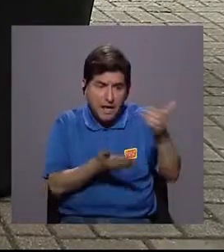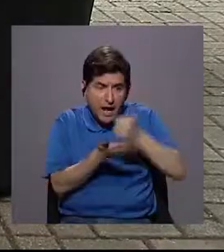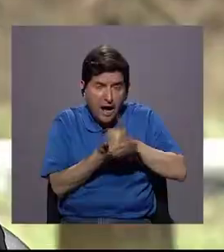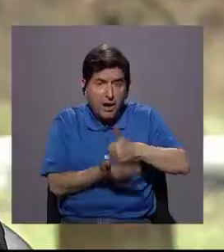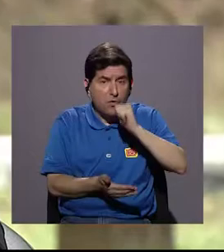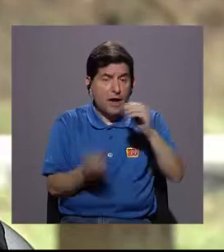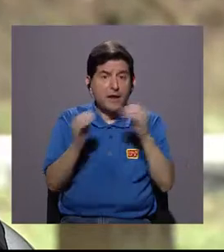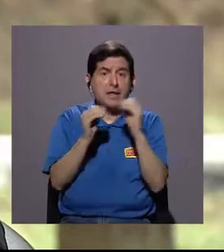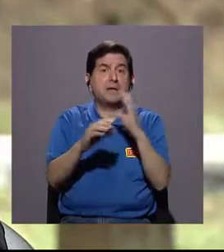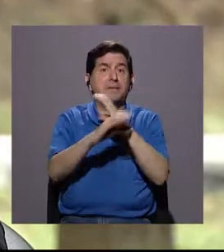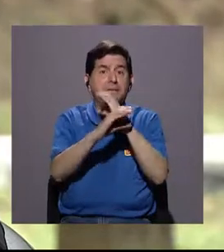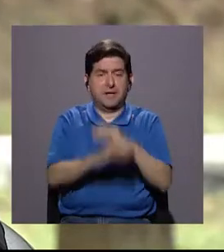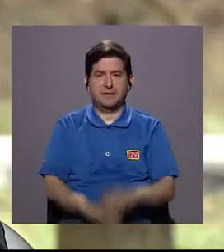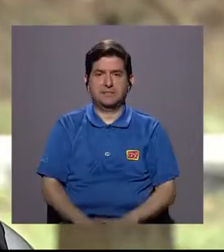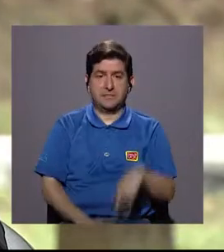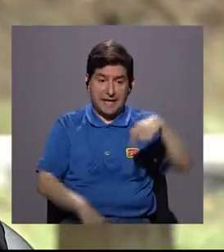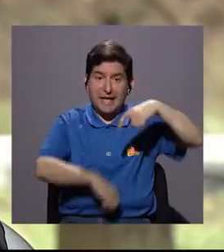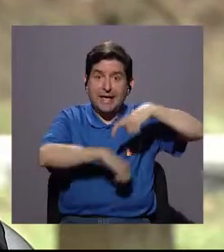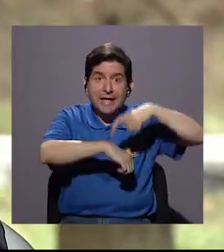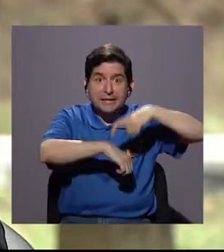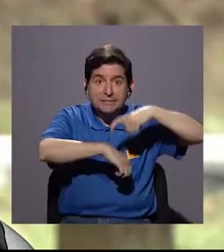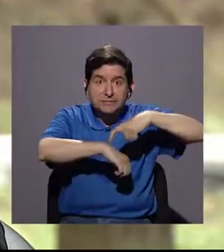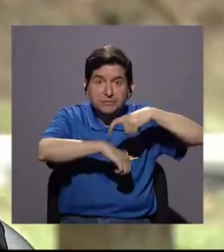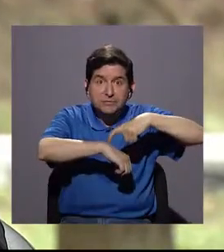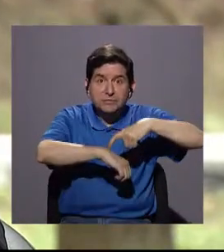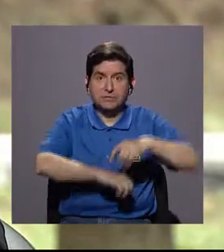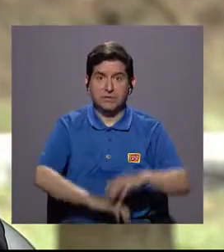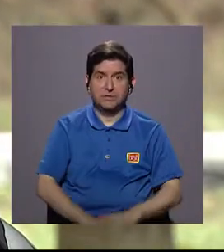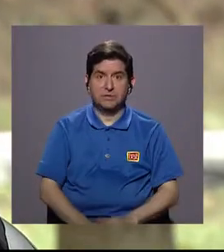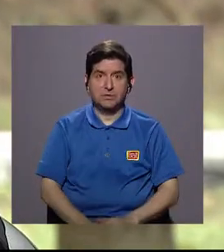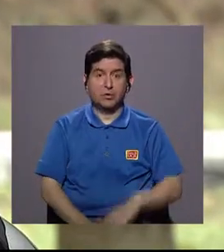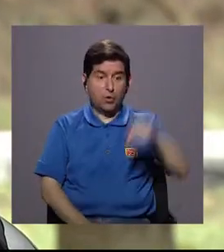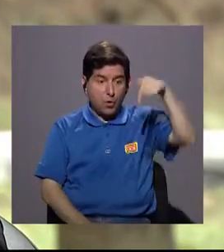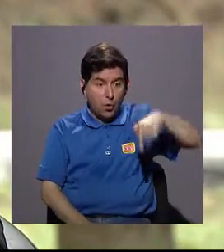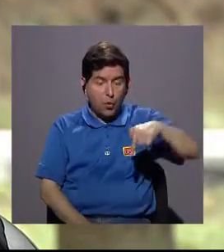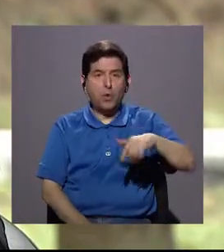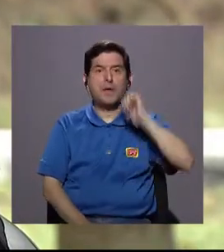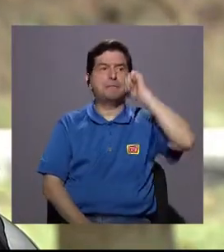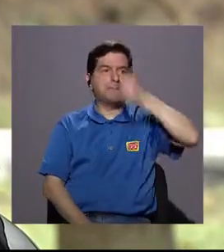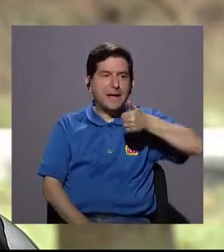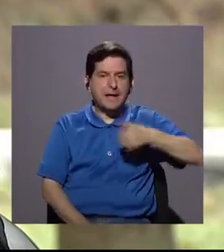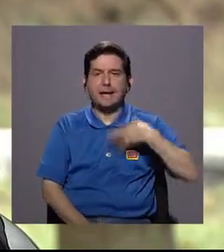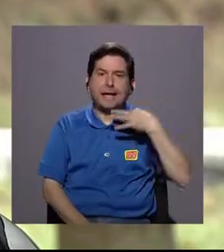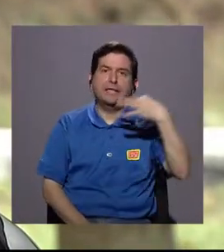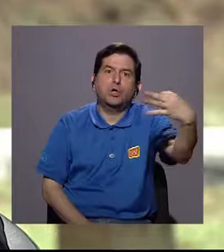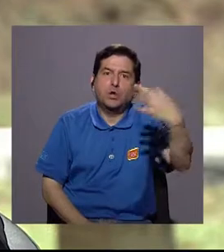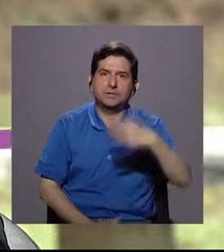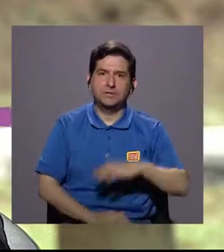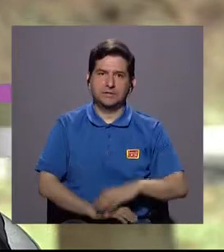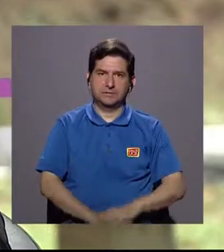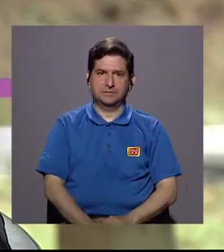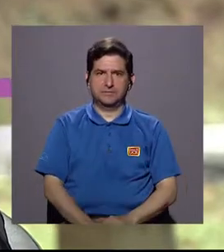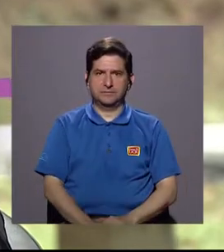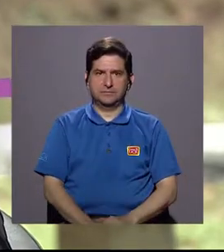más el agua? En ese momento es hoy, es mañana, es todos los días.